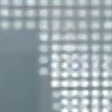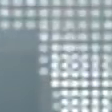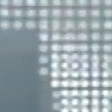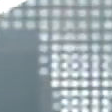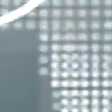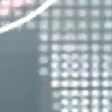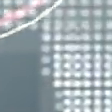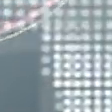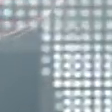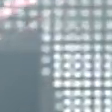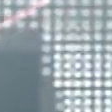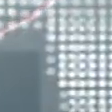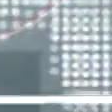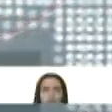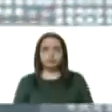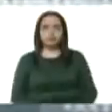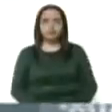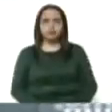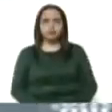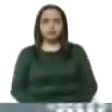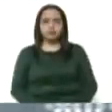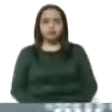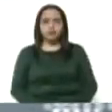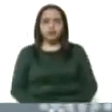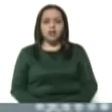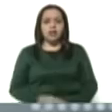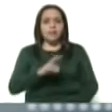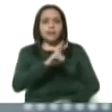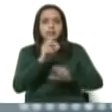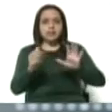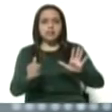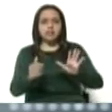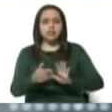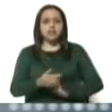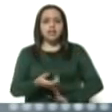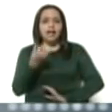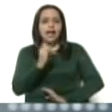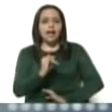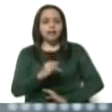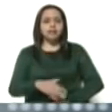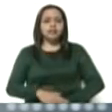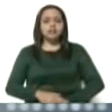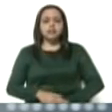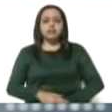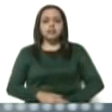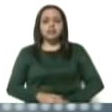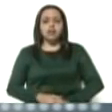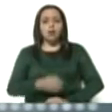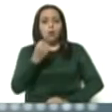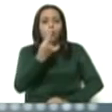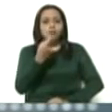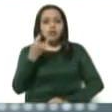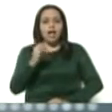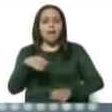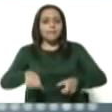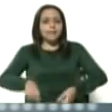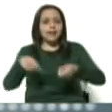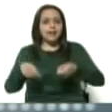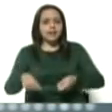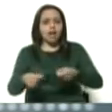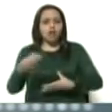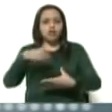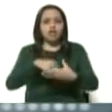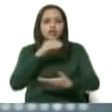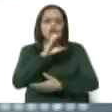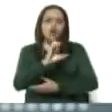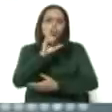De todos estos 26 casos, 11 están vinculados al mercado municipal de Cumaná que fueron captados en el pesquizaje que se está